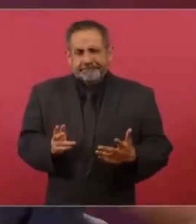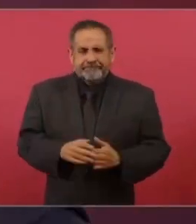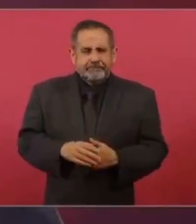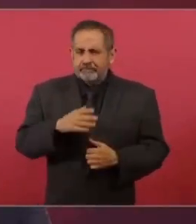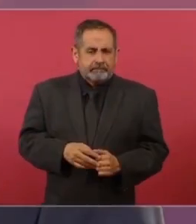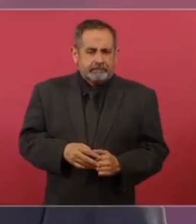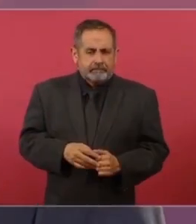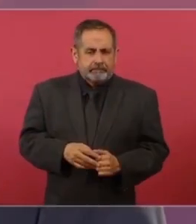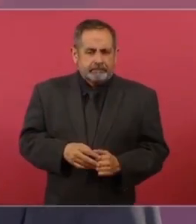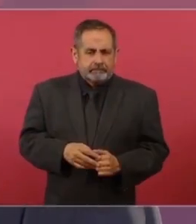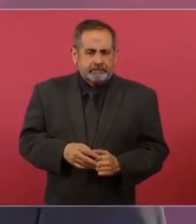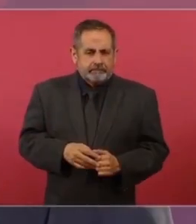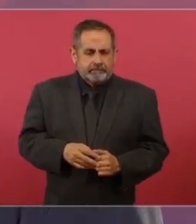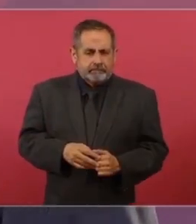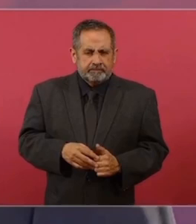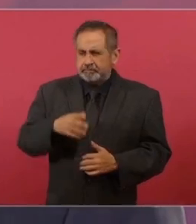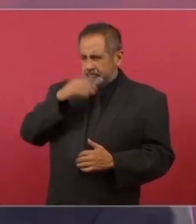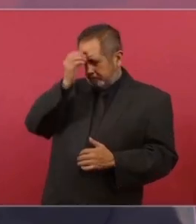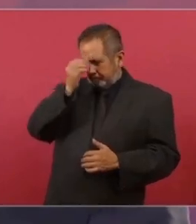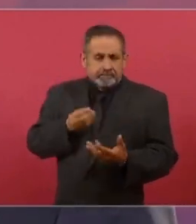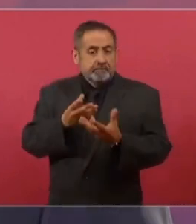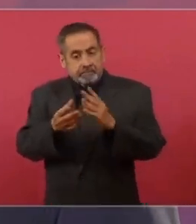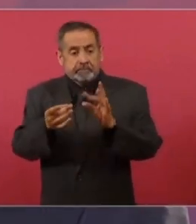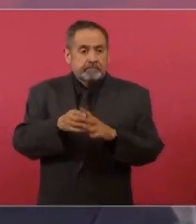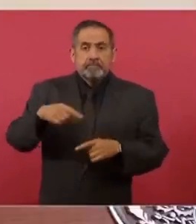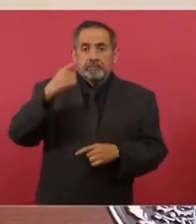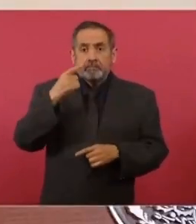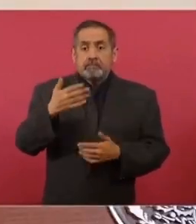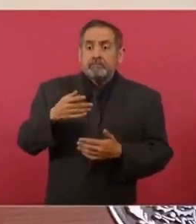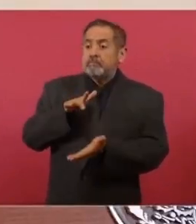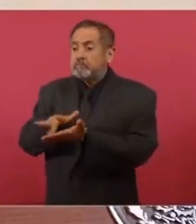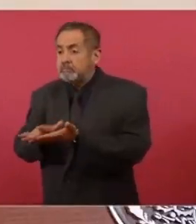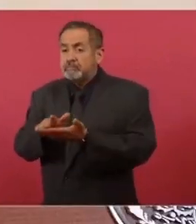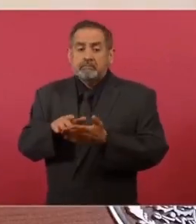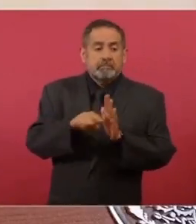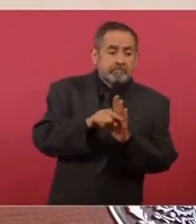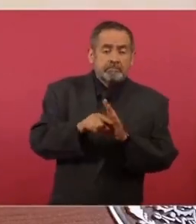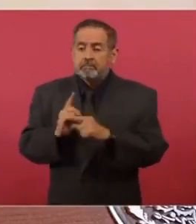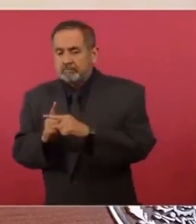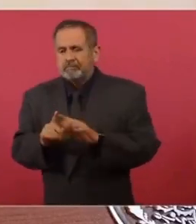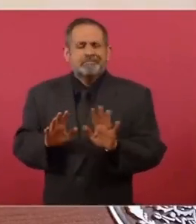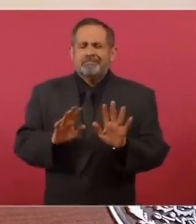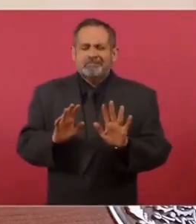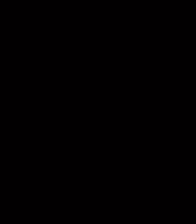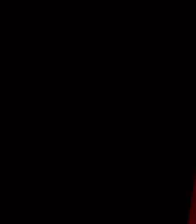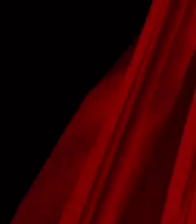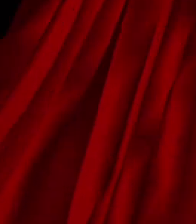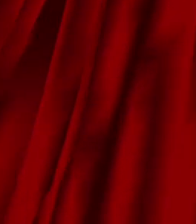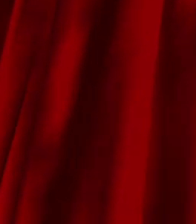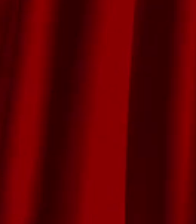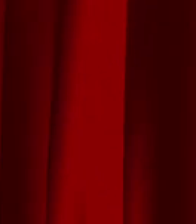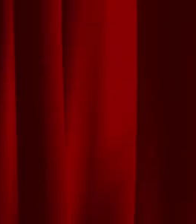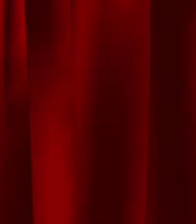no quiero participar y que se sienta que estoy a favor, en contra. Tengo que mantener el equilibrio.